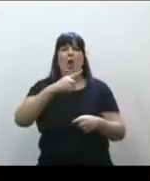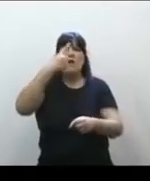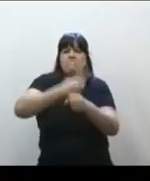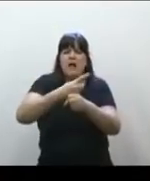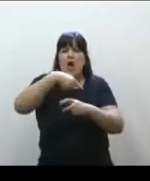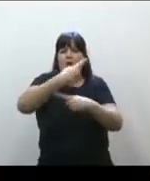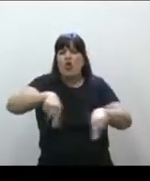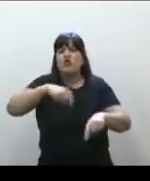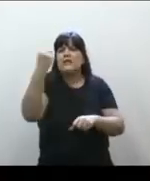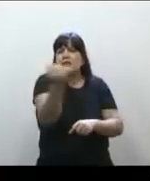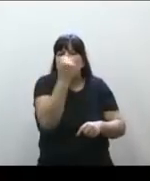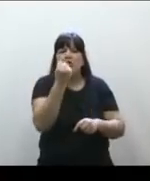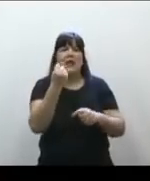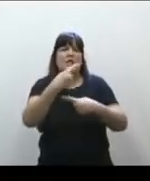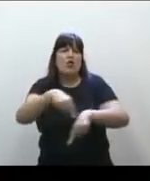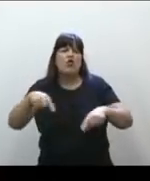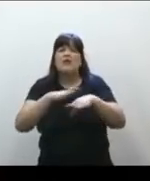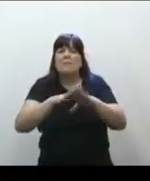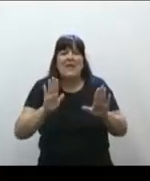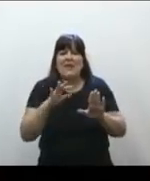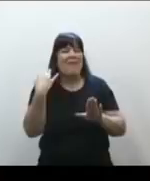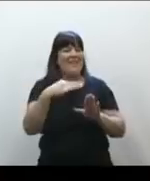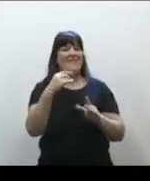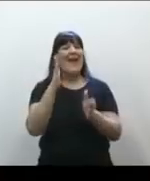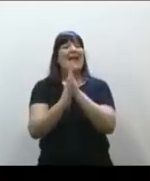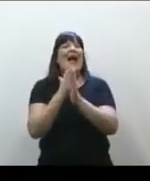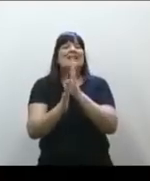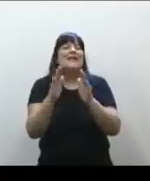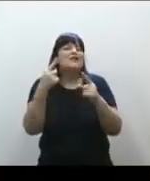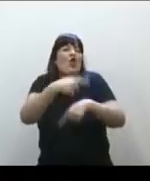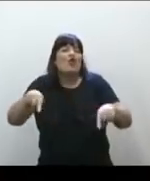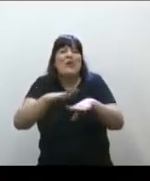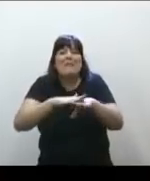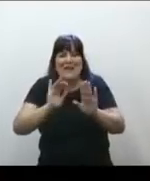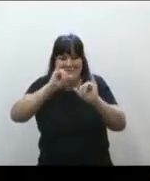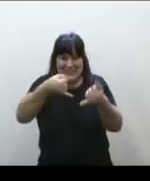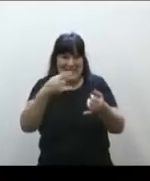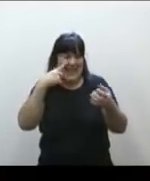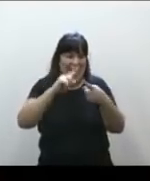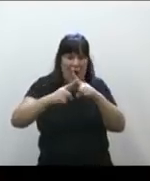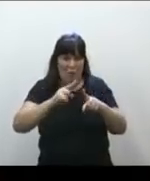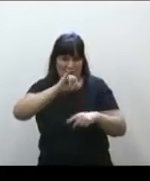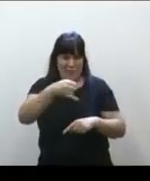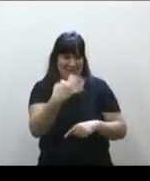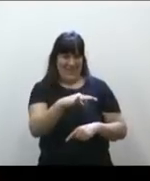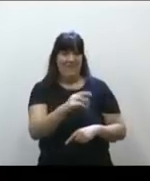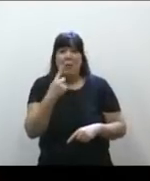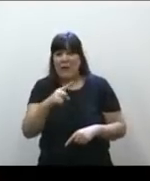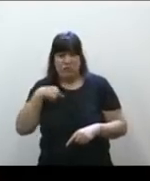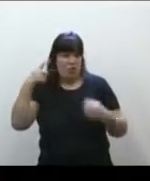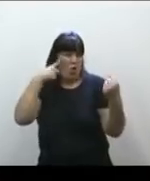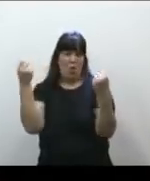obligaciones mínimas y las gratuidades mínimas que tiene que haber. Pero no estoy de acuerdo de que se establezca